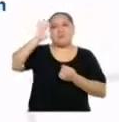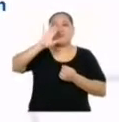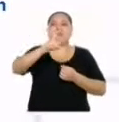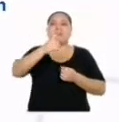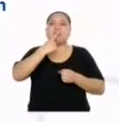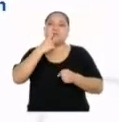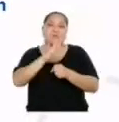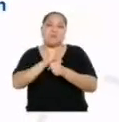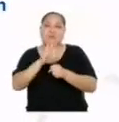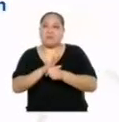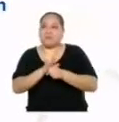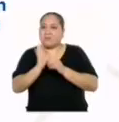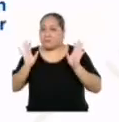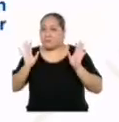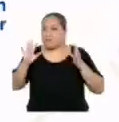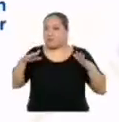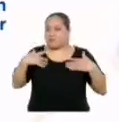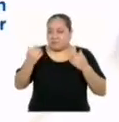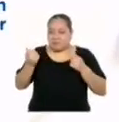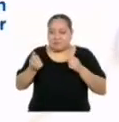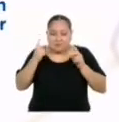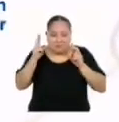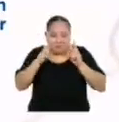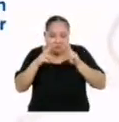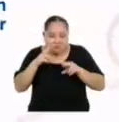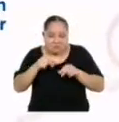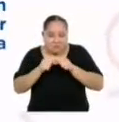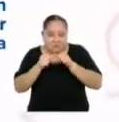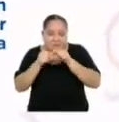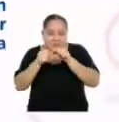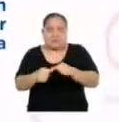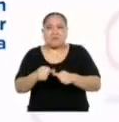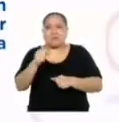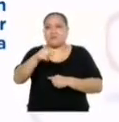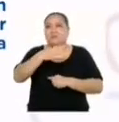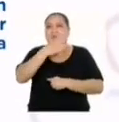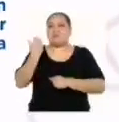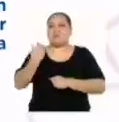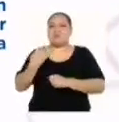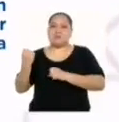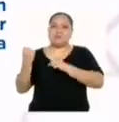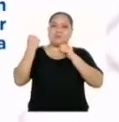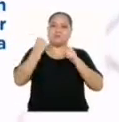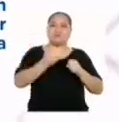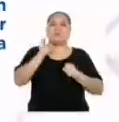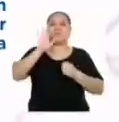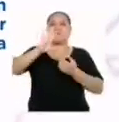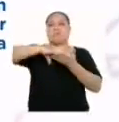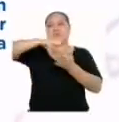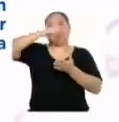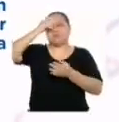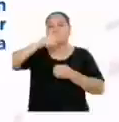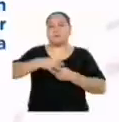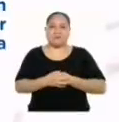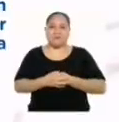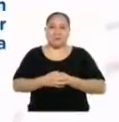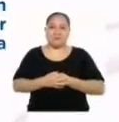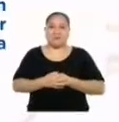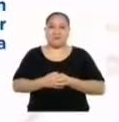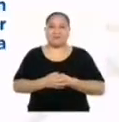son sus compromisos, así que podrán hacer seguimiento de cada uno de ellos para mejorar y potenciar sus aprendizajes. ¡Gracias!